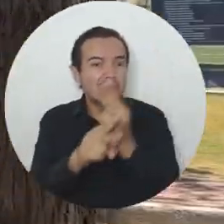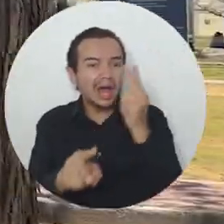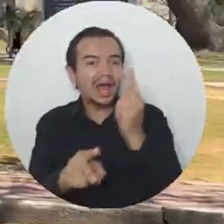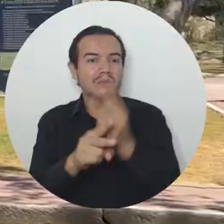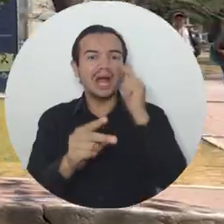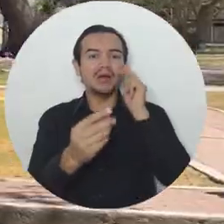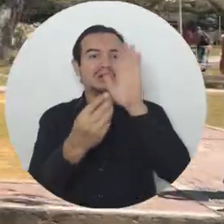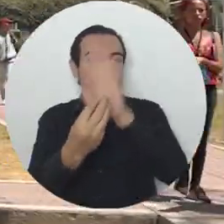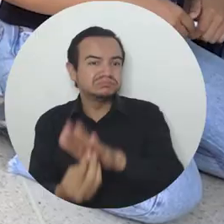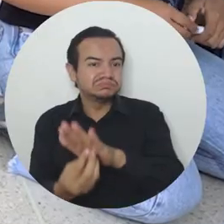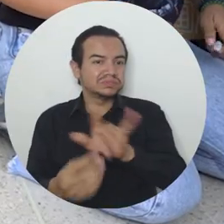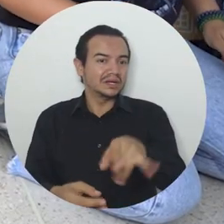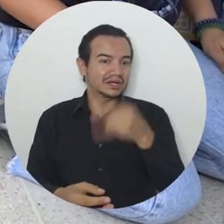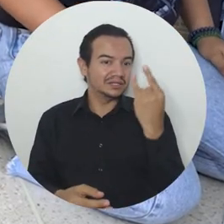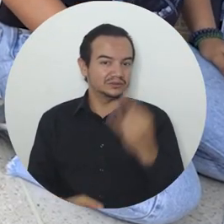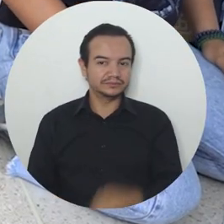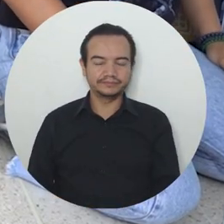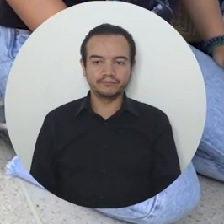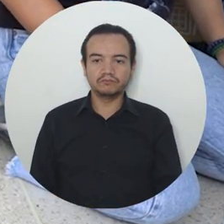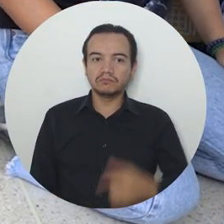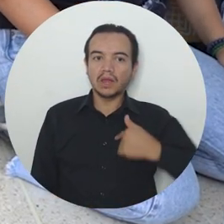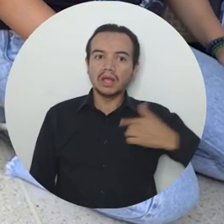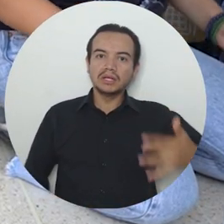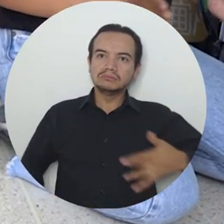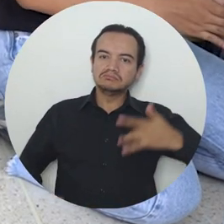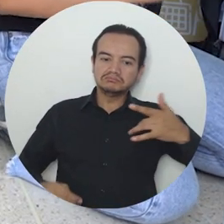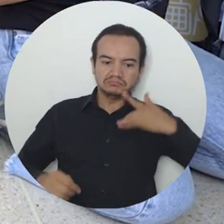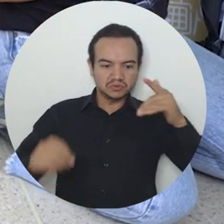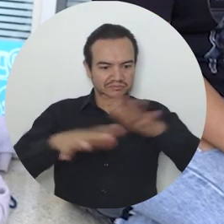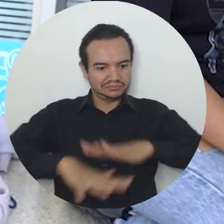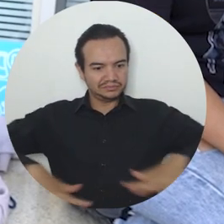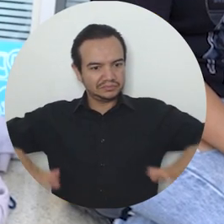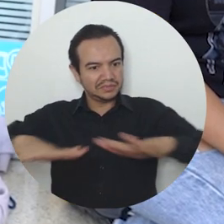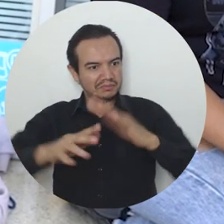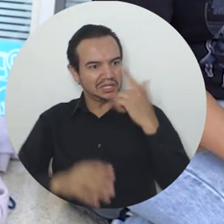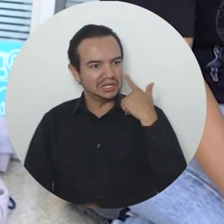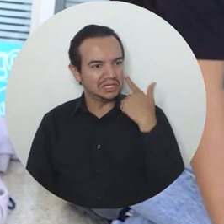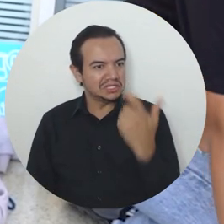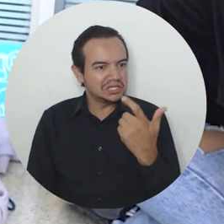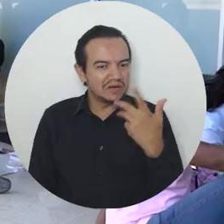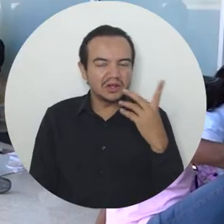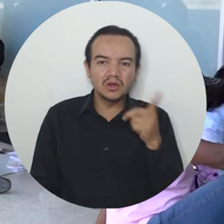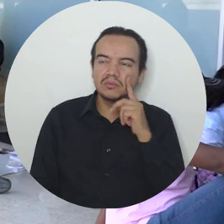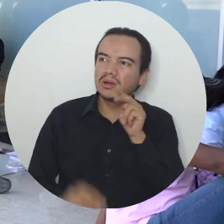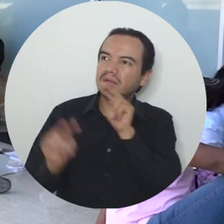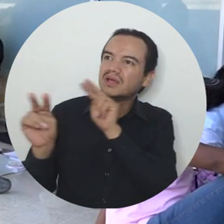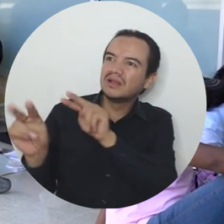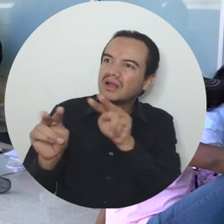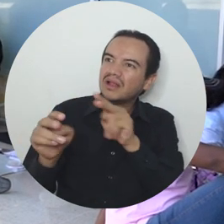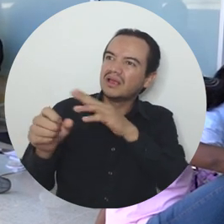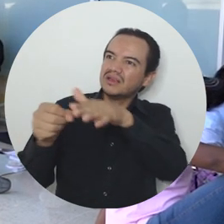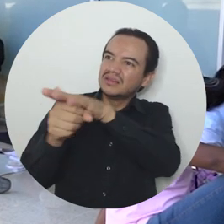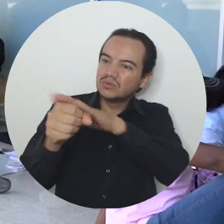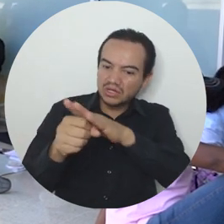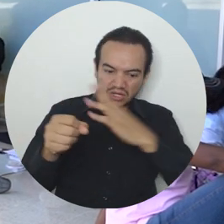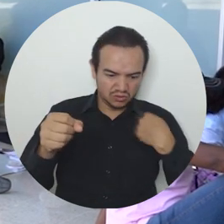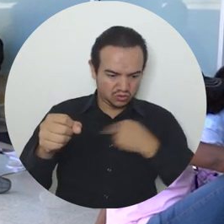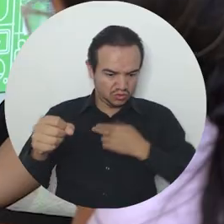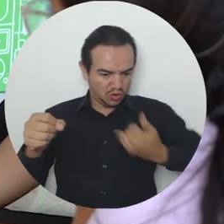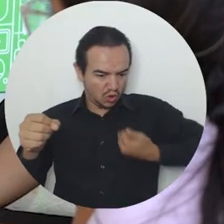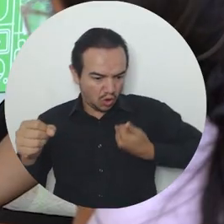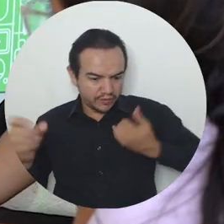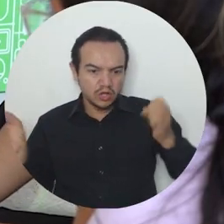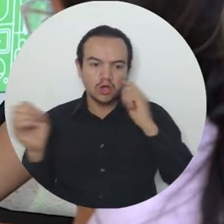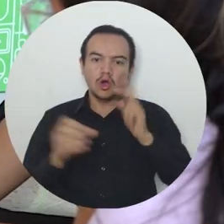pueda ser vulnerada. Vi en este espacio un buen momento para ver cuáles son esos puntos de discriminación que